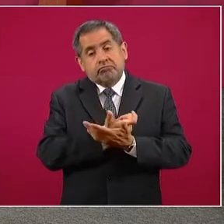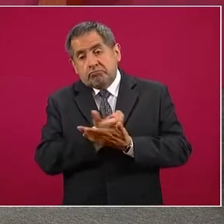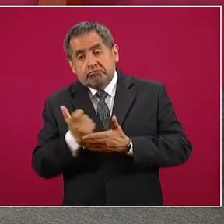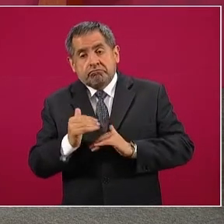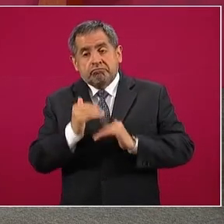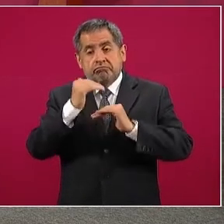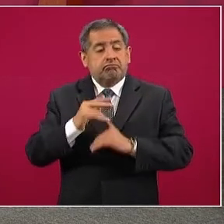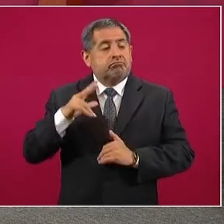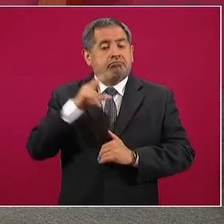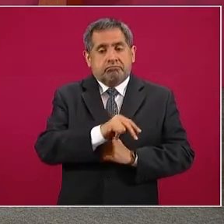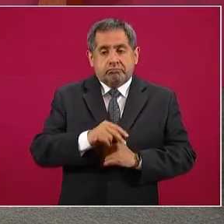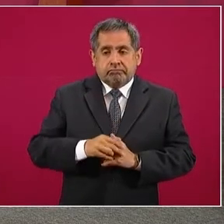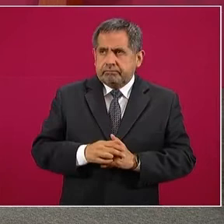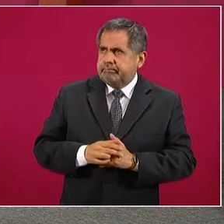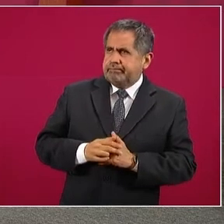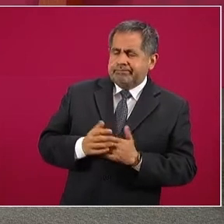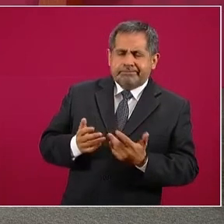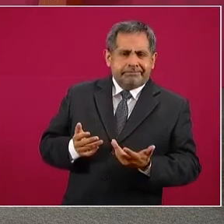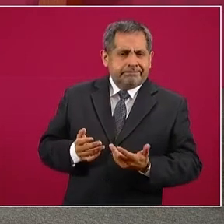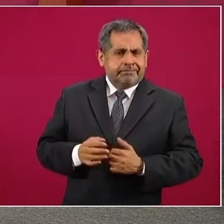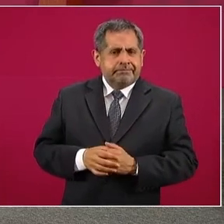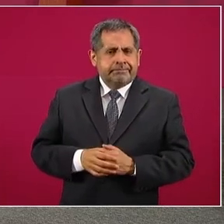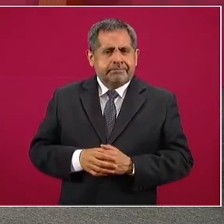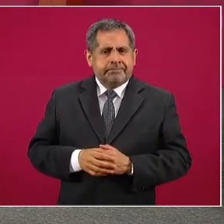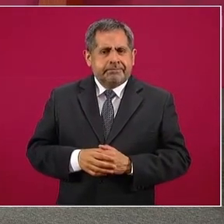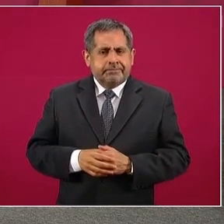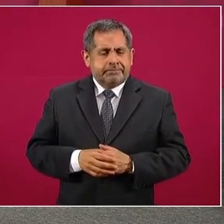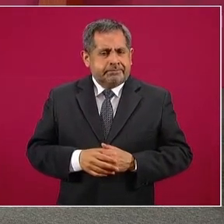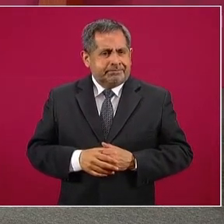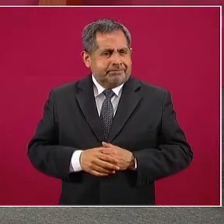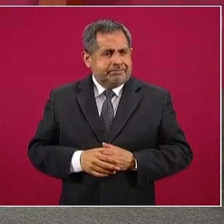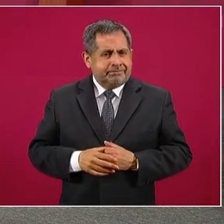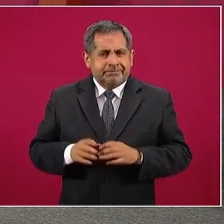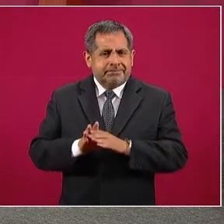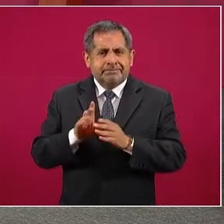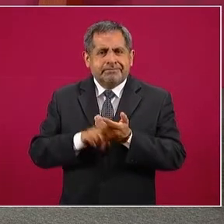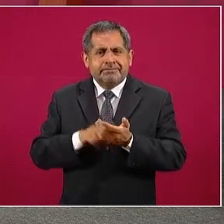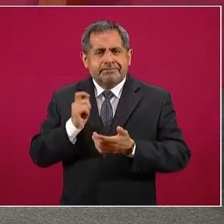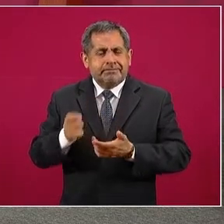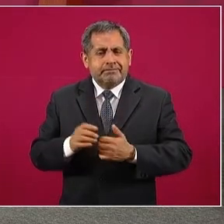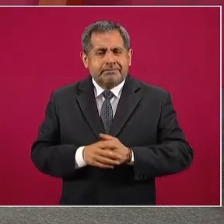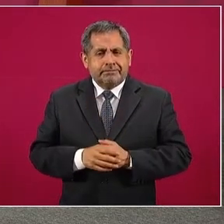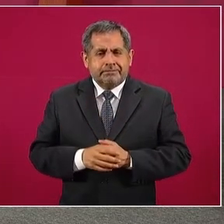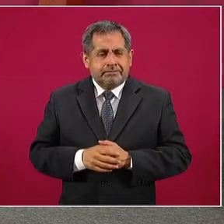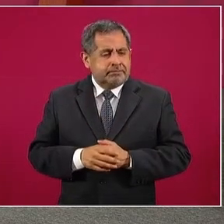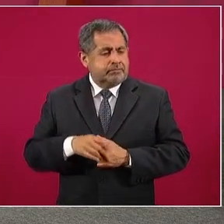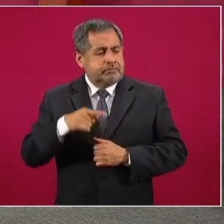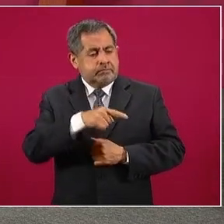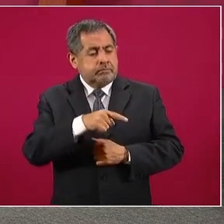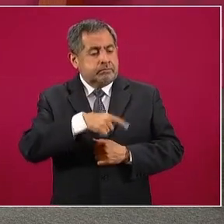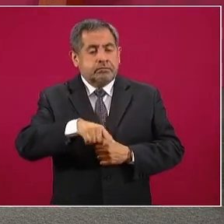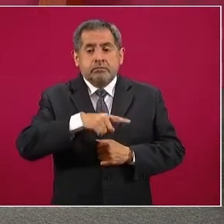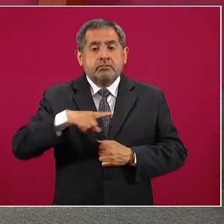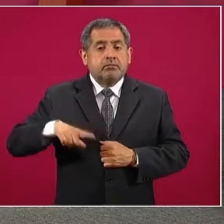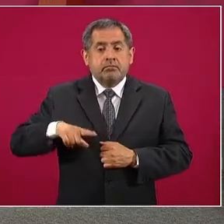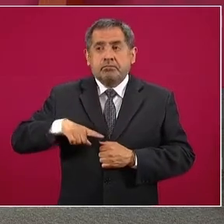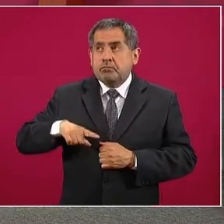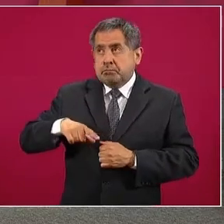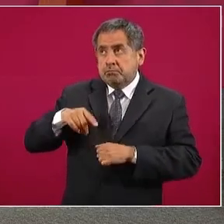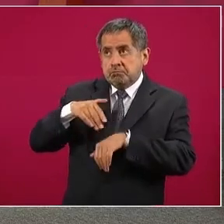y gobiernos subordinados,